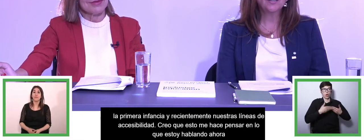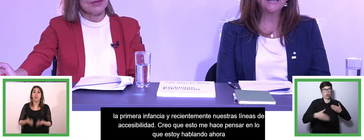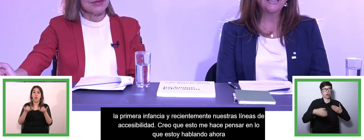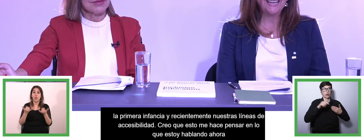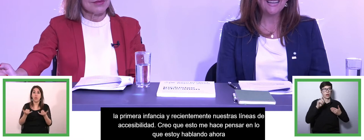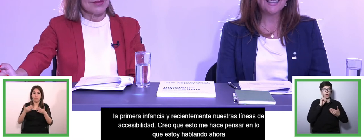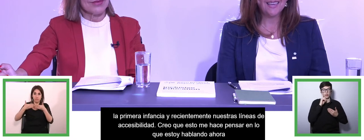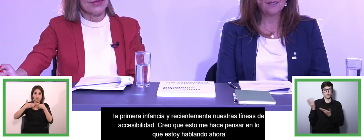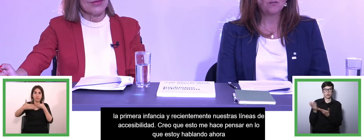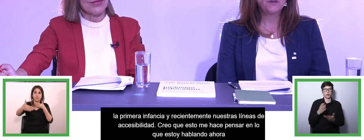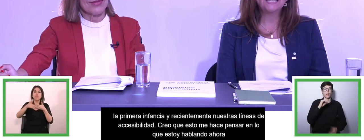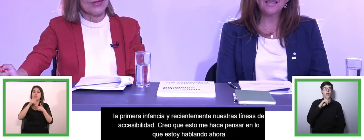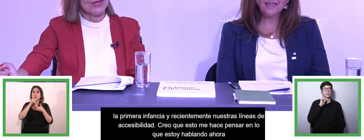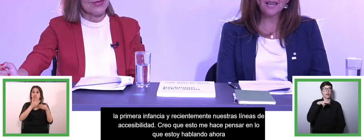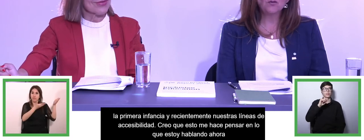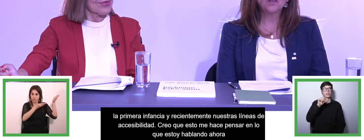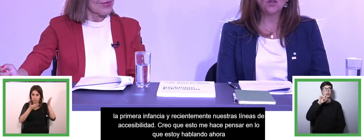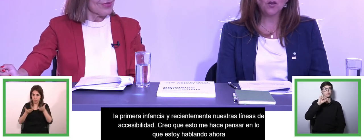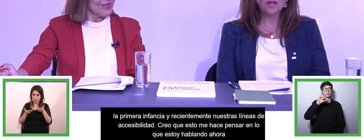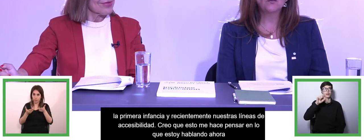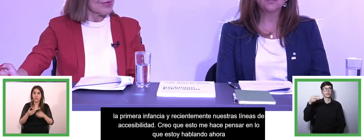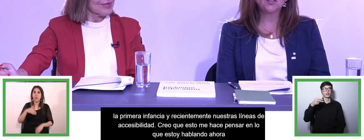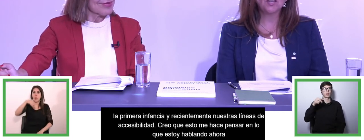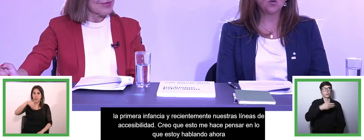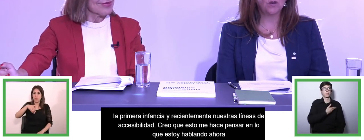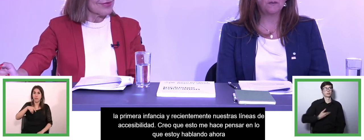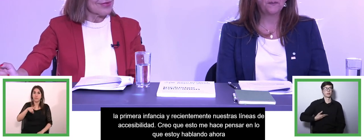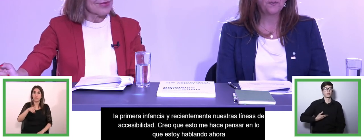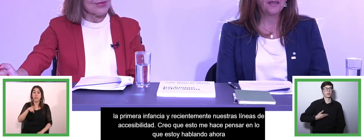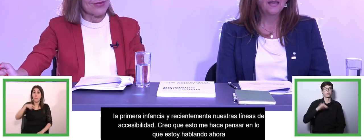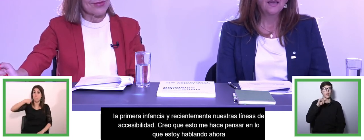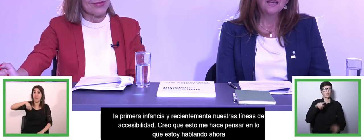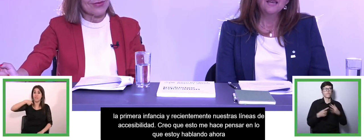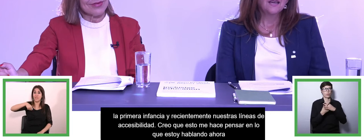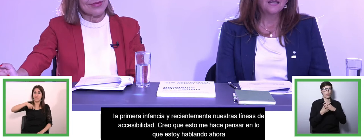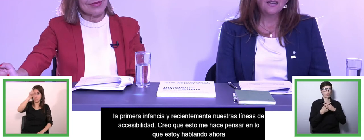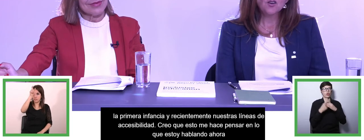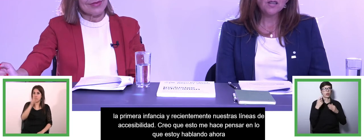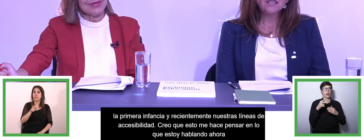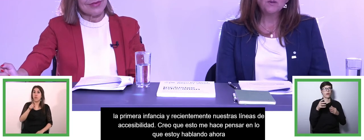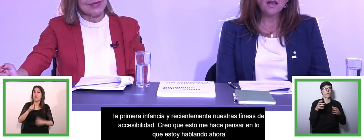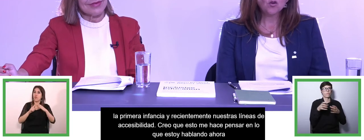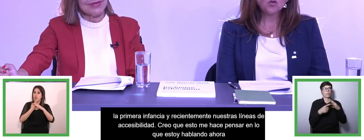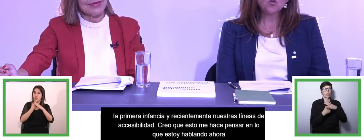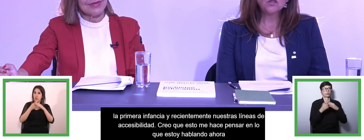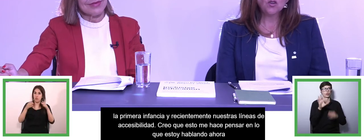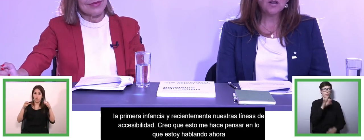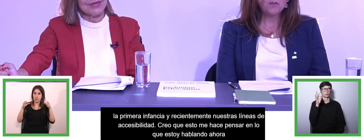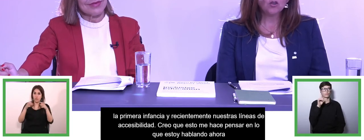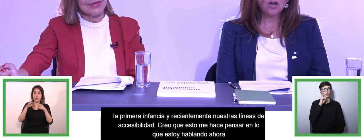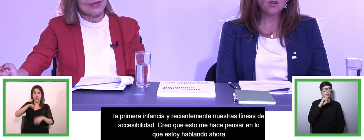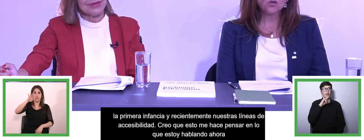con Catalina Sallé, presidenta y fundadora de Fundación Descúbreme. Catalina nos ha inspirado con su